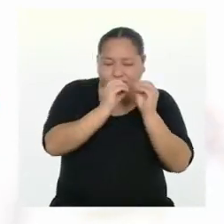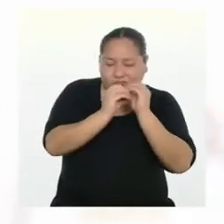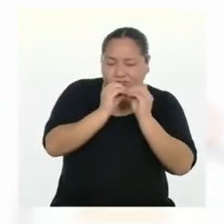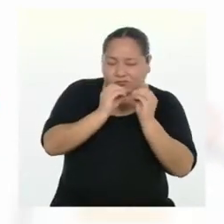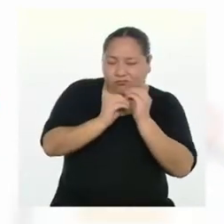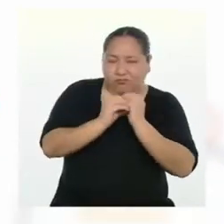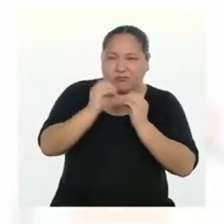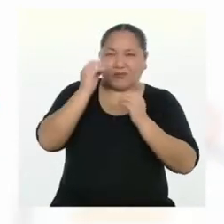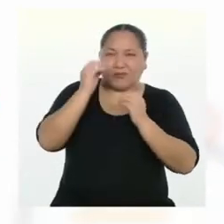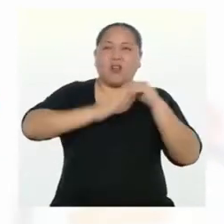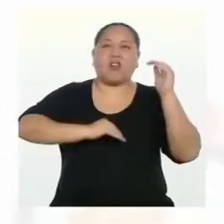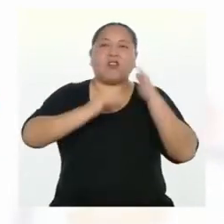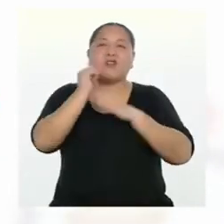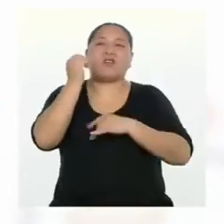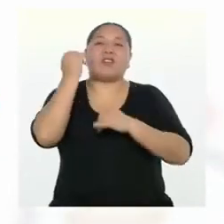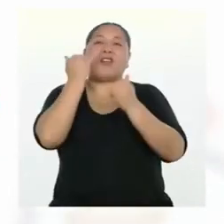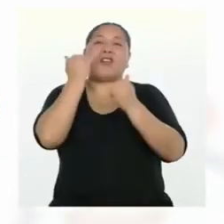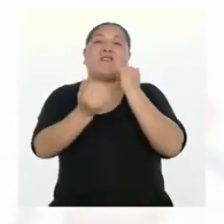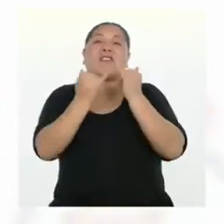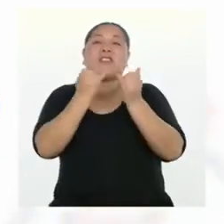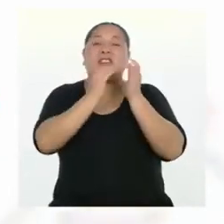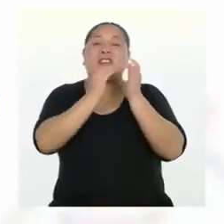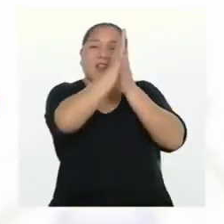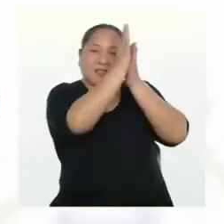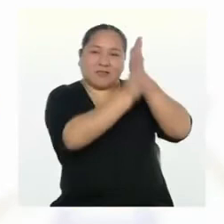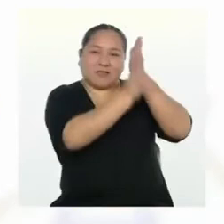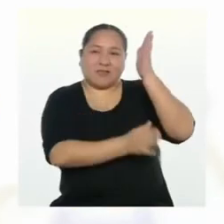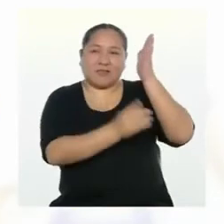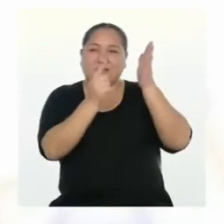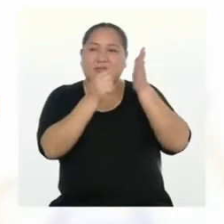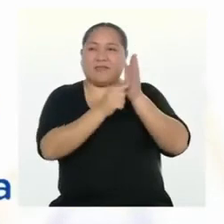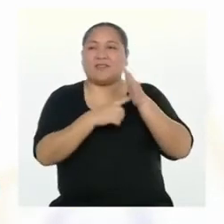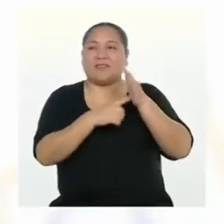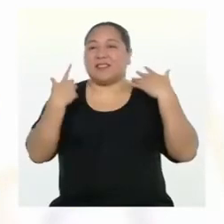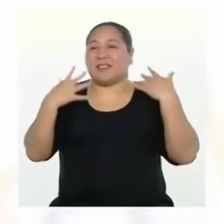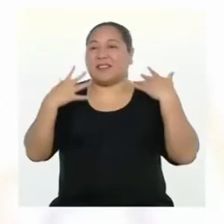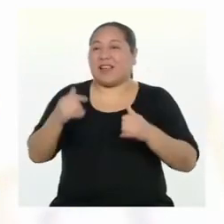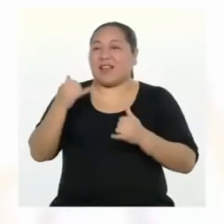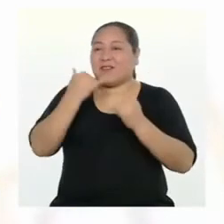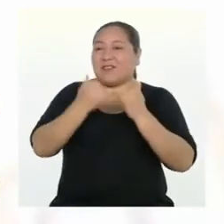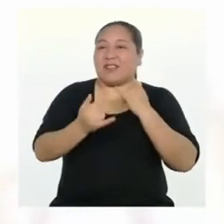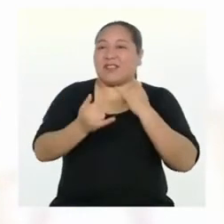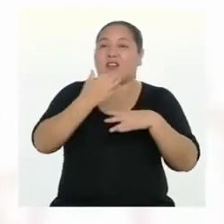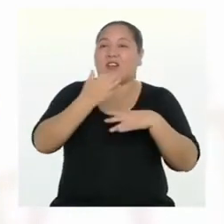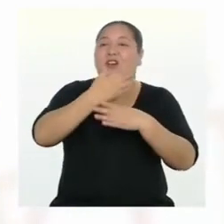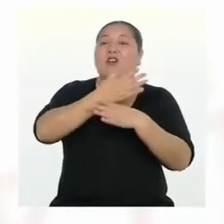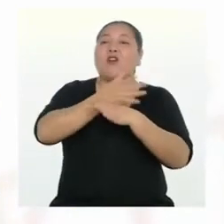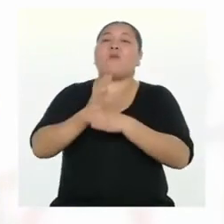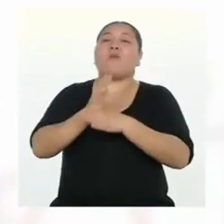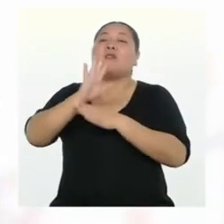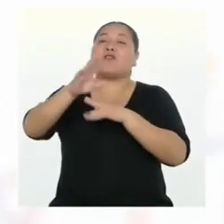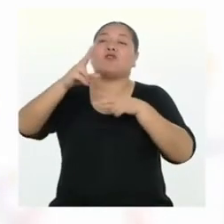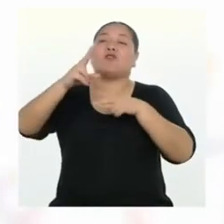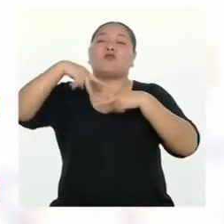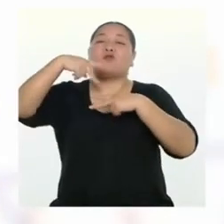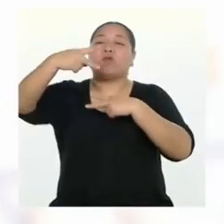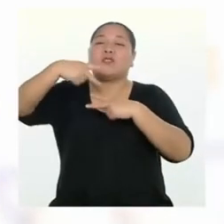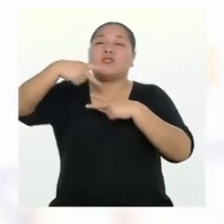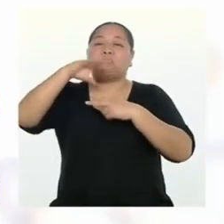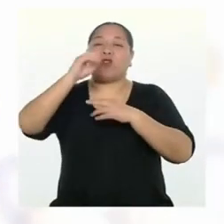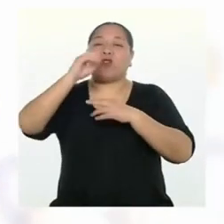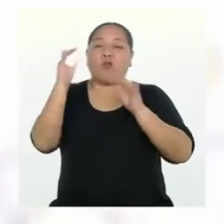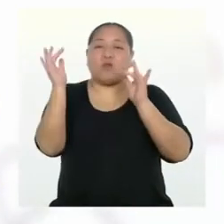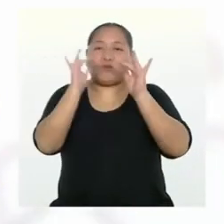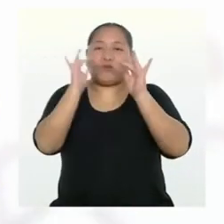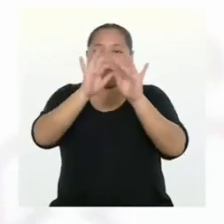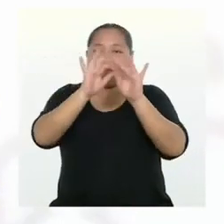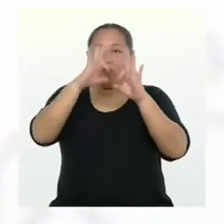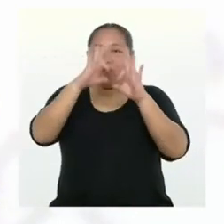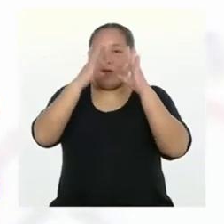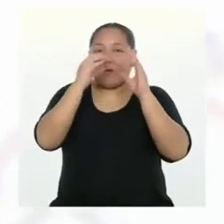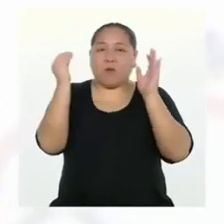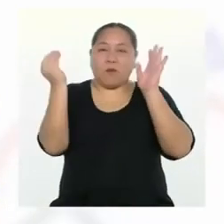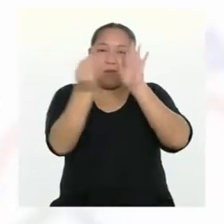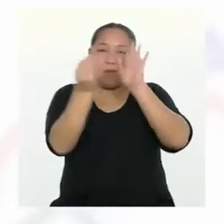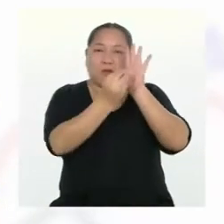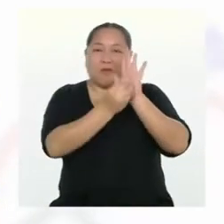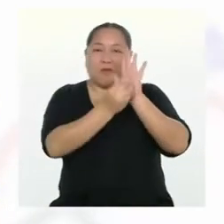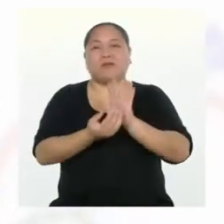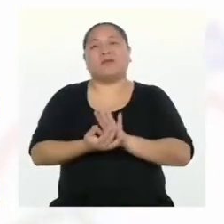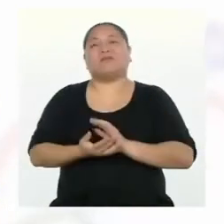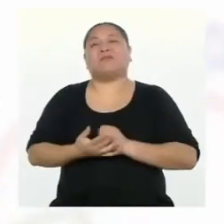afiche y construye la versión final. Finalmente, compártelo entre tus vecinos o súbelo a tus redes sociales. ¡Suscríbete!